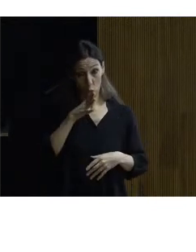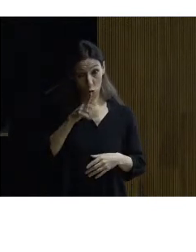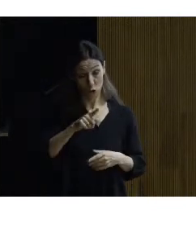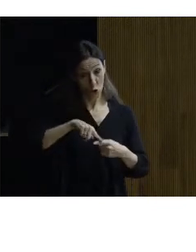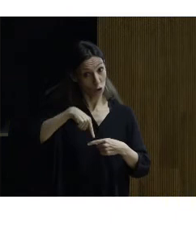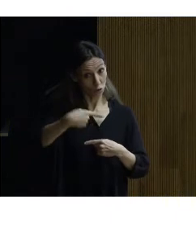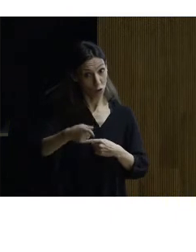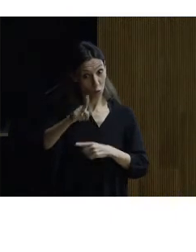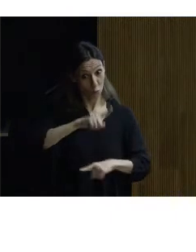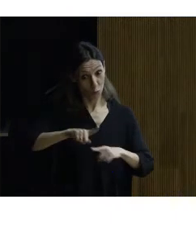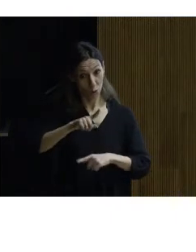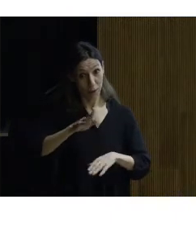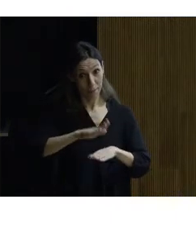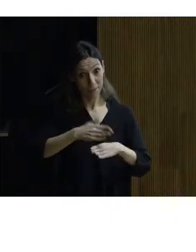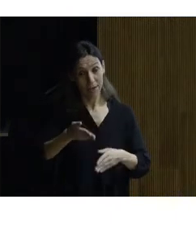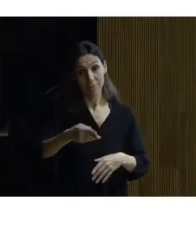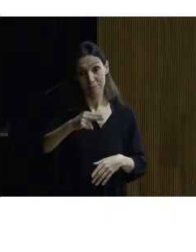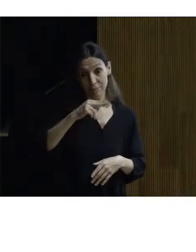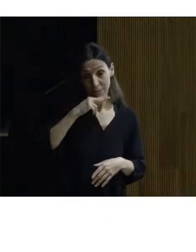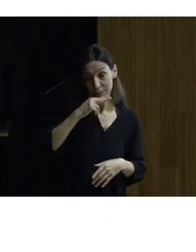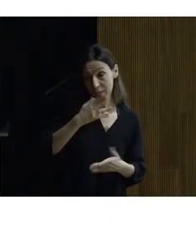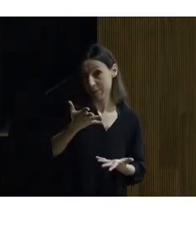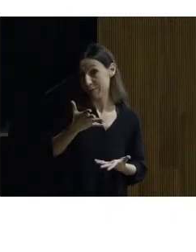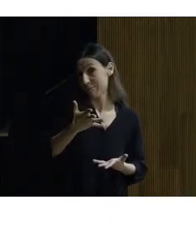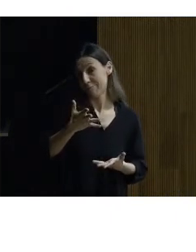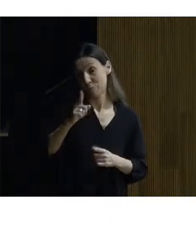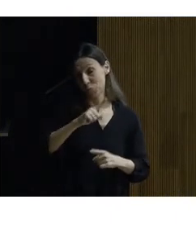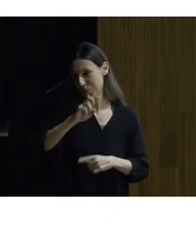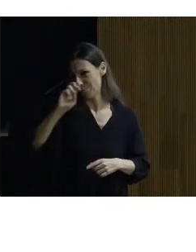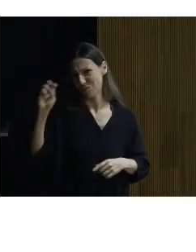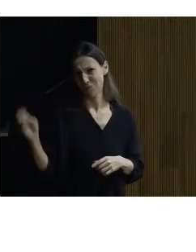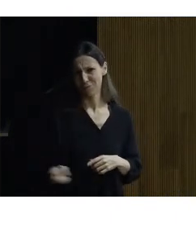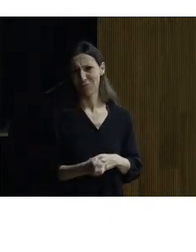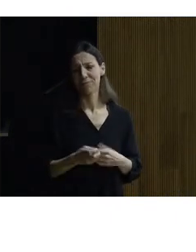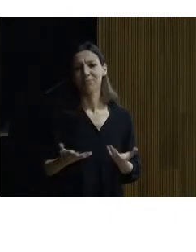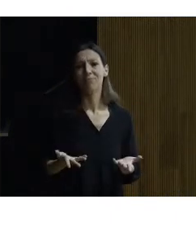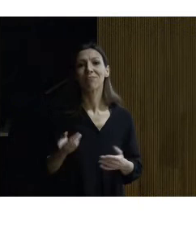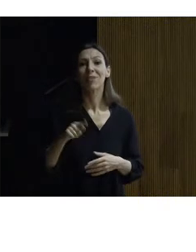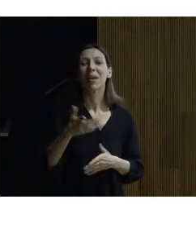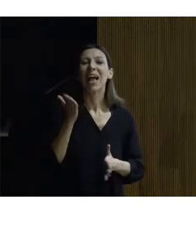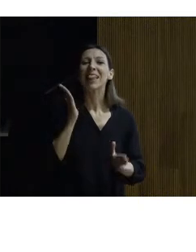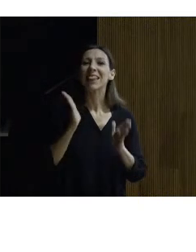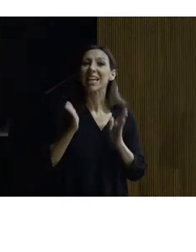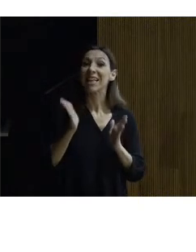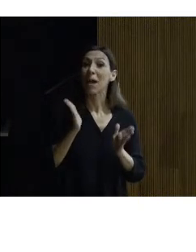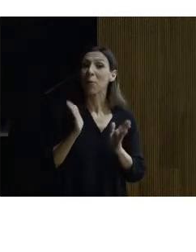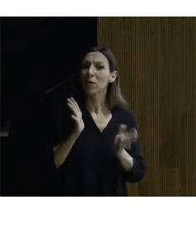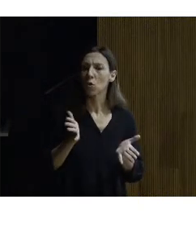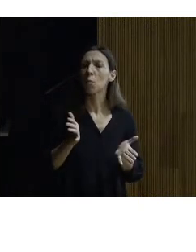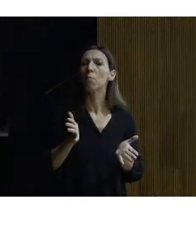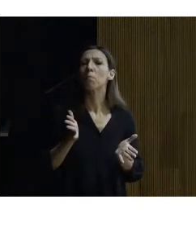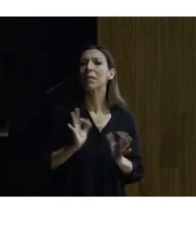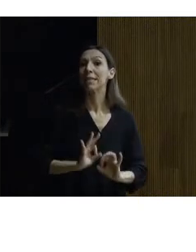tenía dificultades para la micción y para lo demás le prescribieron un tratamiento heroico